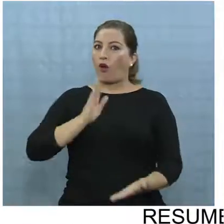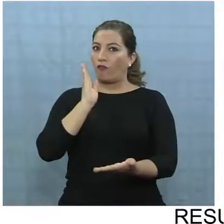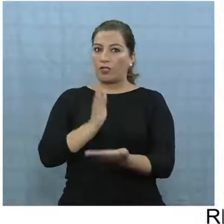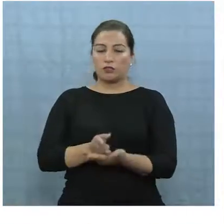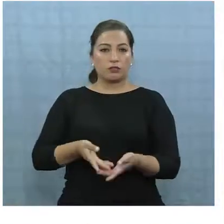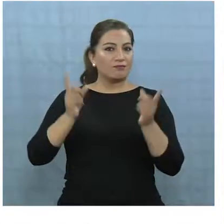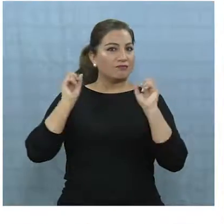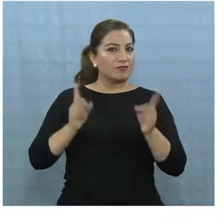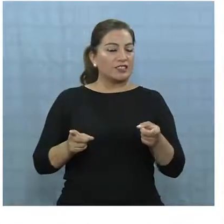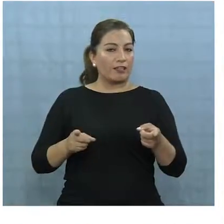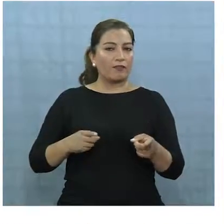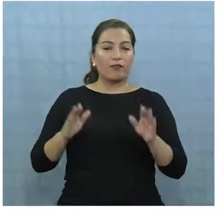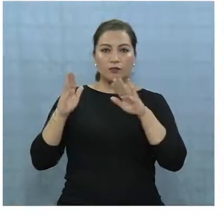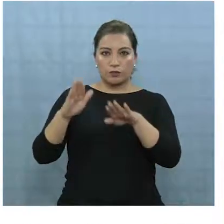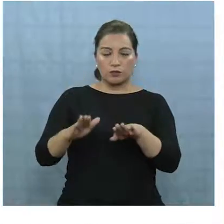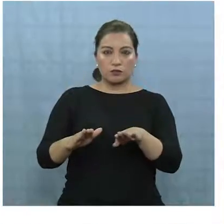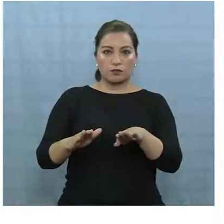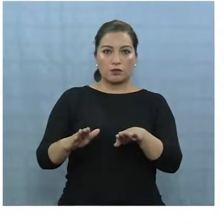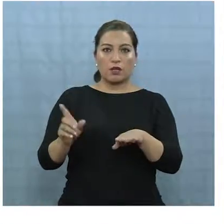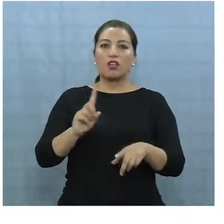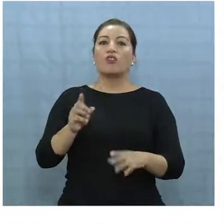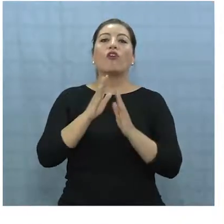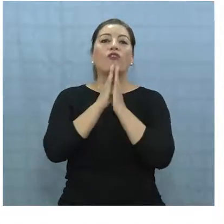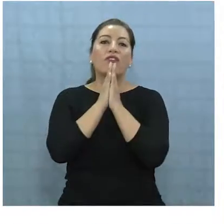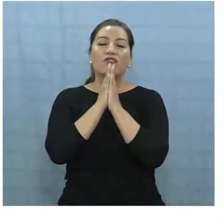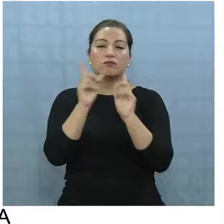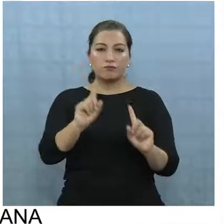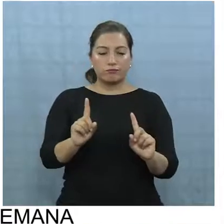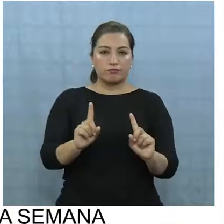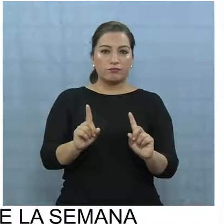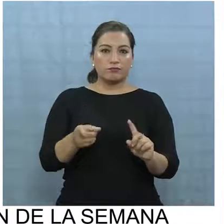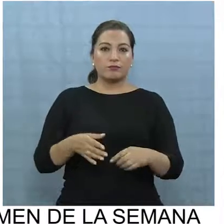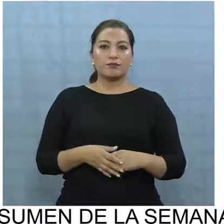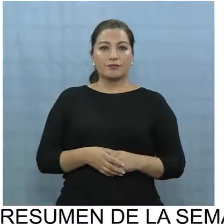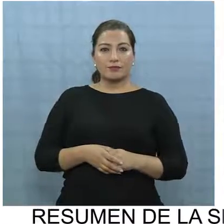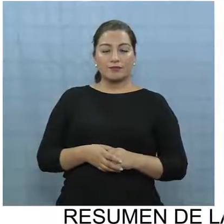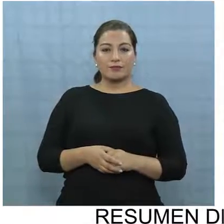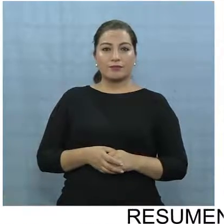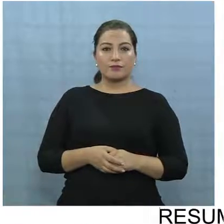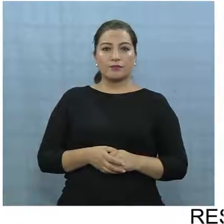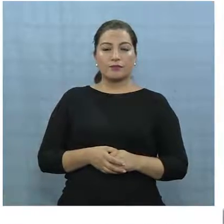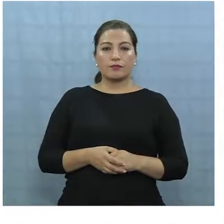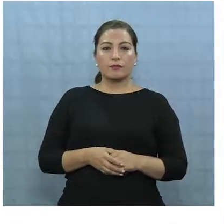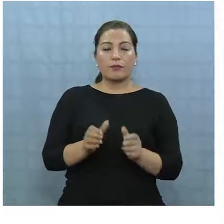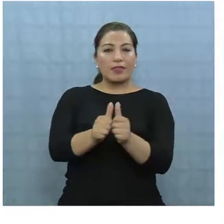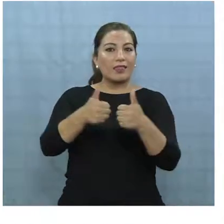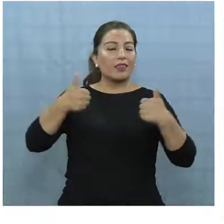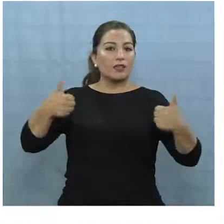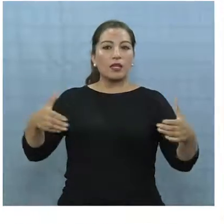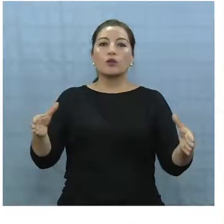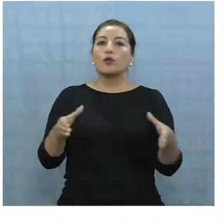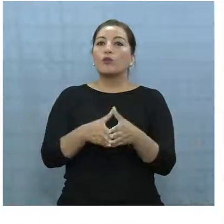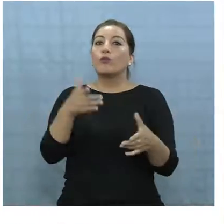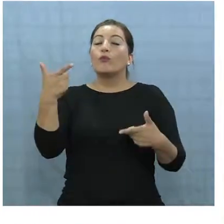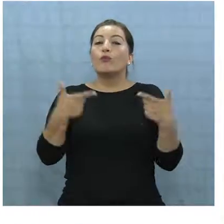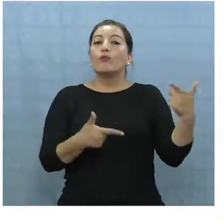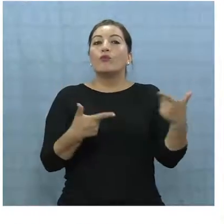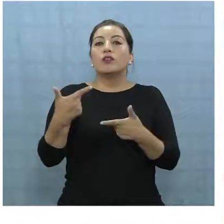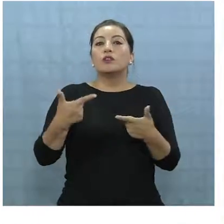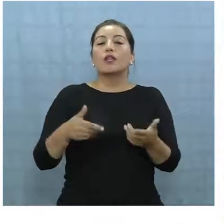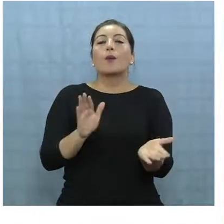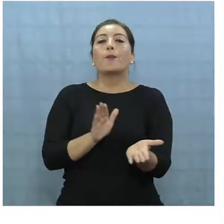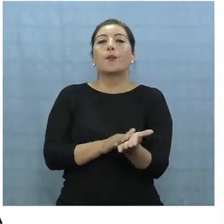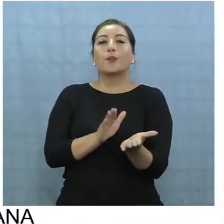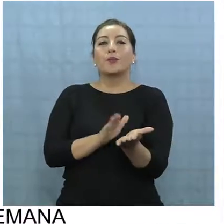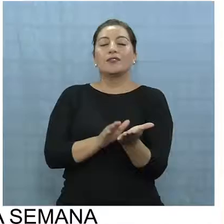obligación de apoyarlo, primero, y no hacerle favores. Por lo tanto, es la directiva de los partidos la